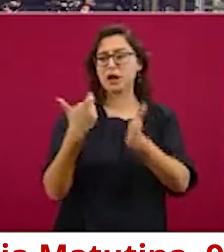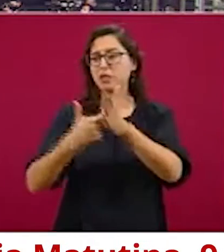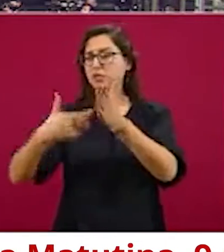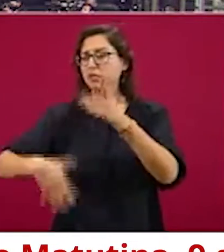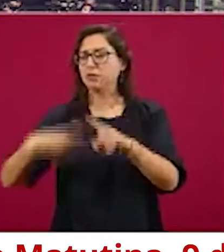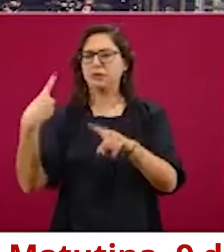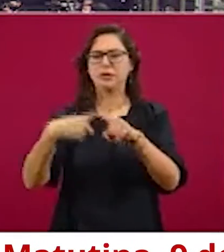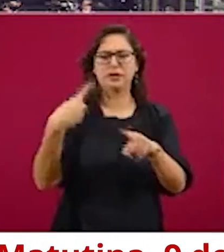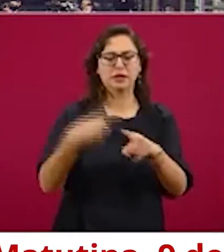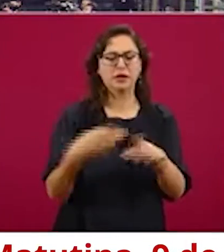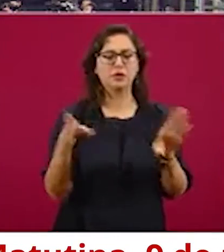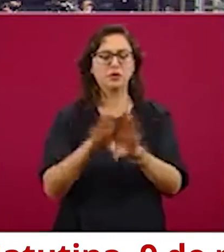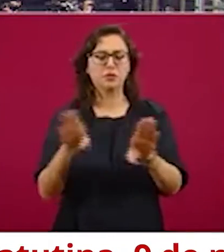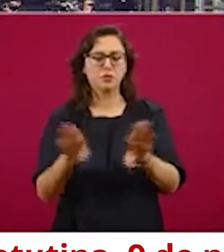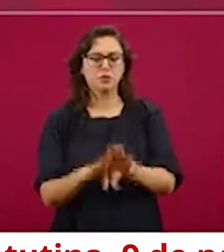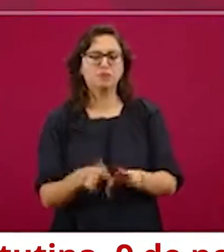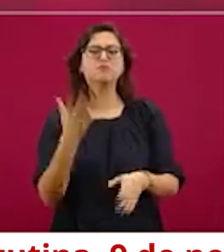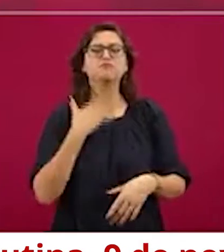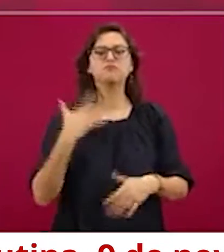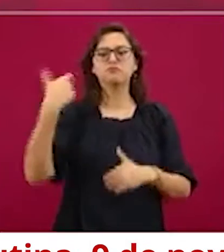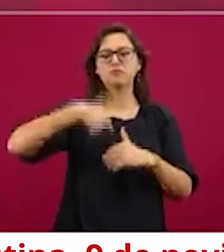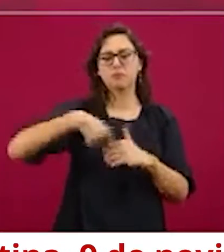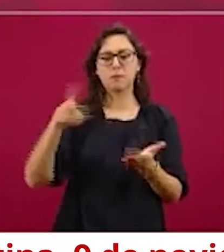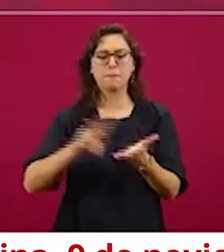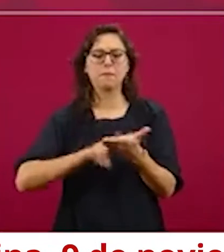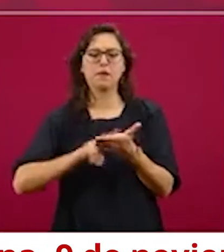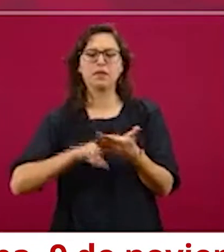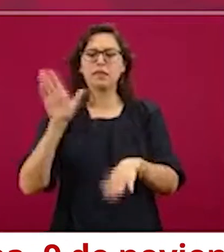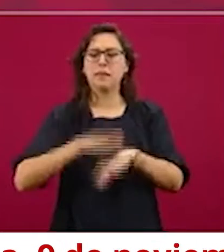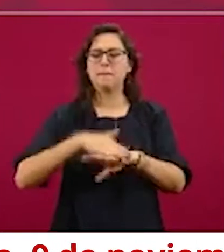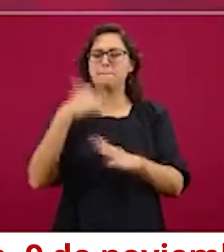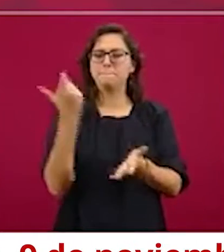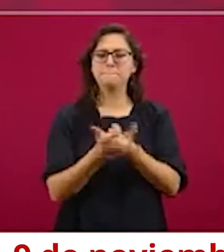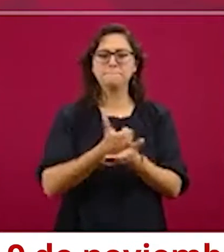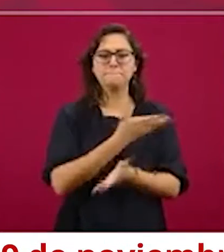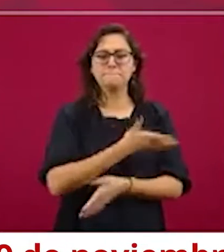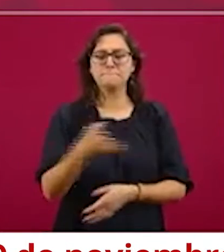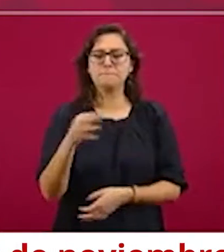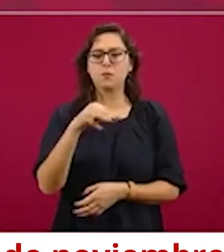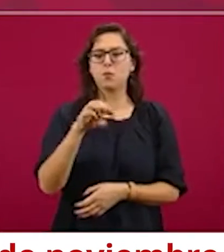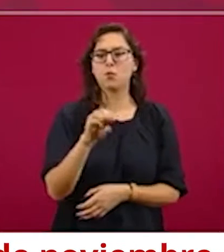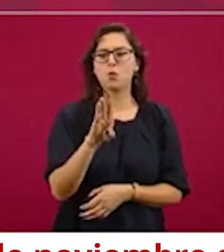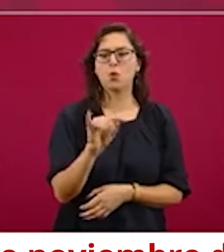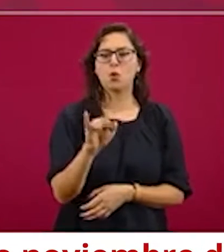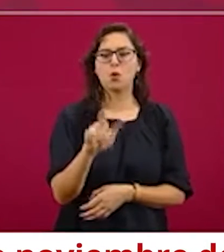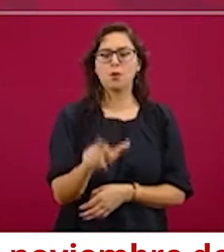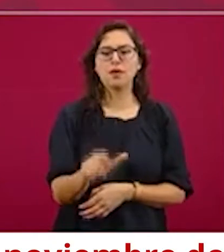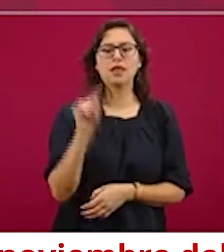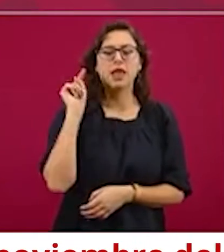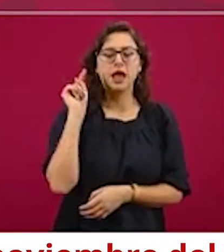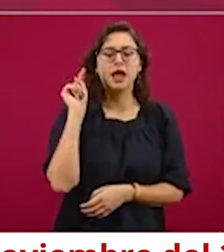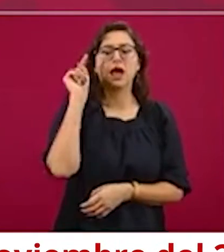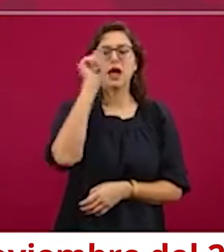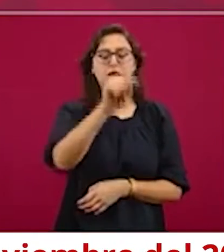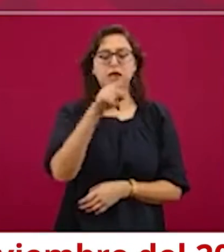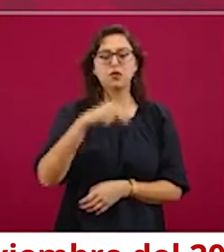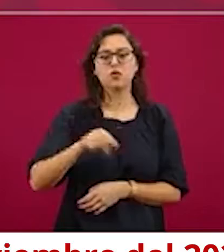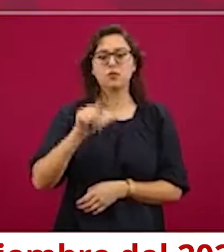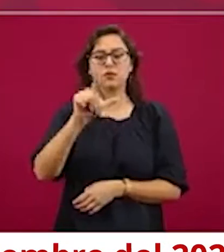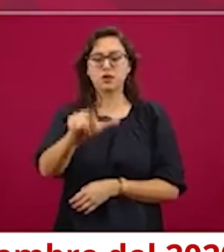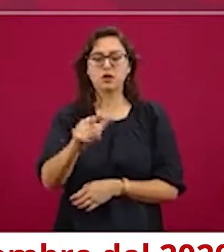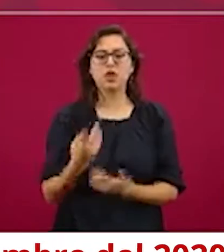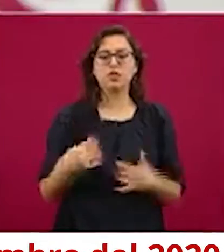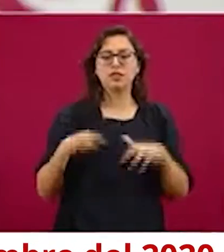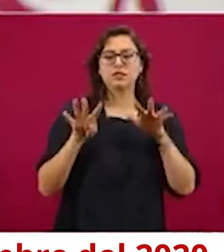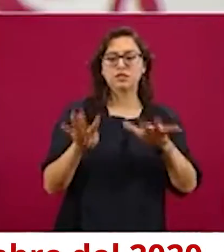gasolina regular, el precio más alto con el margen más alto lo da Móvil, en San Pedro Garza García, Nuevo León, 19 pesos